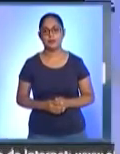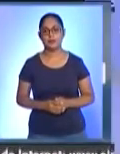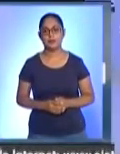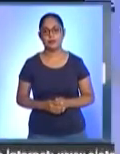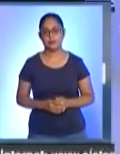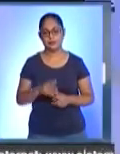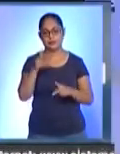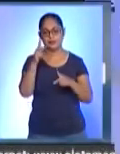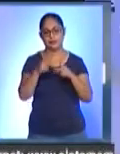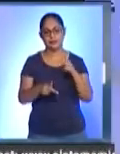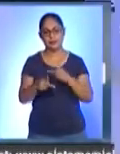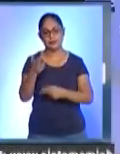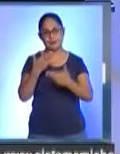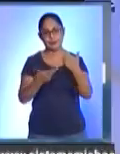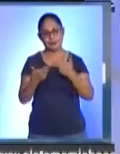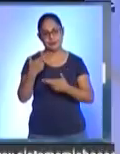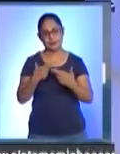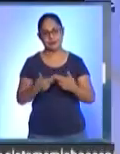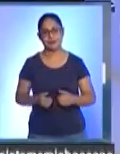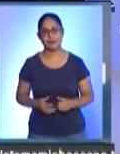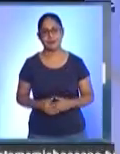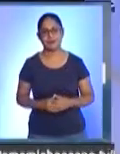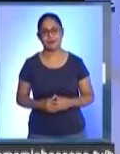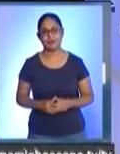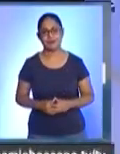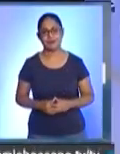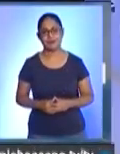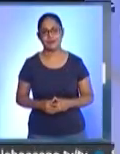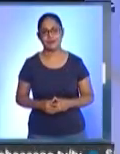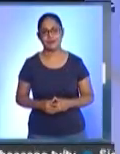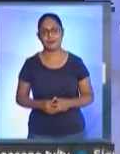Hacemos una pausa, regresamos con más.